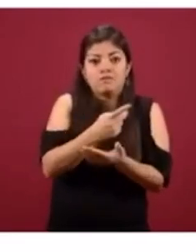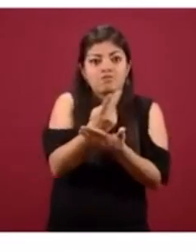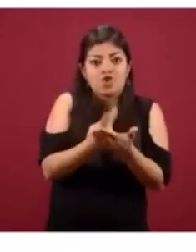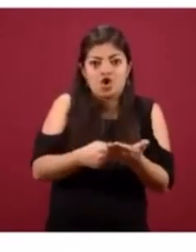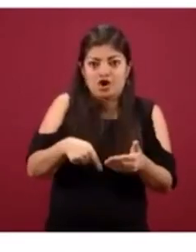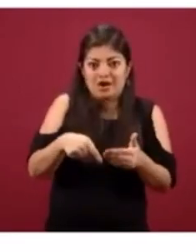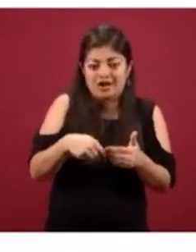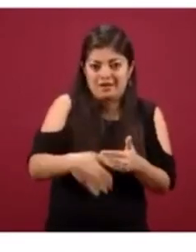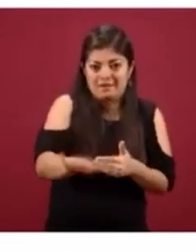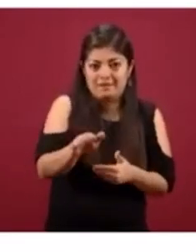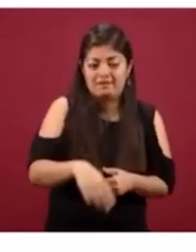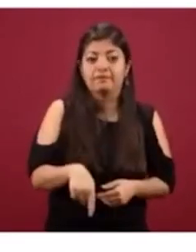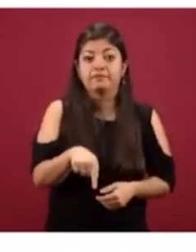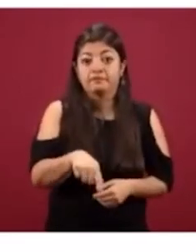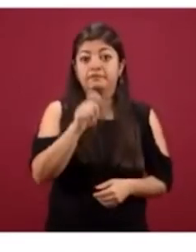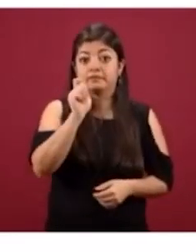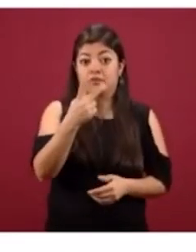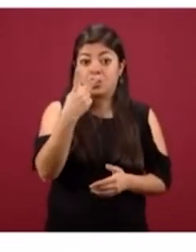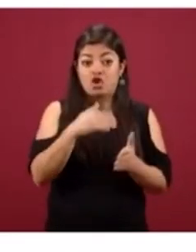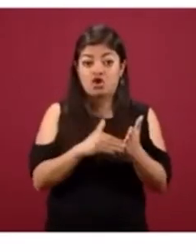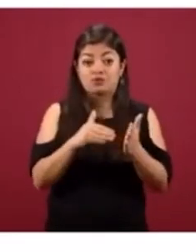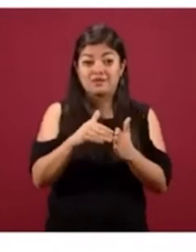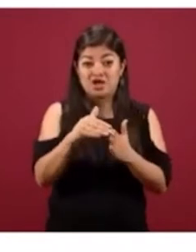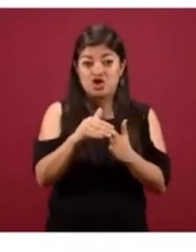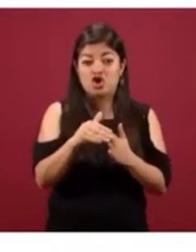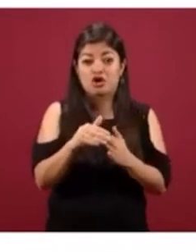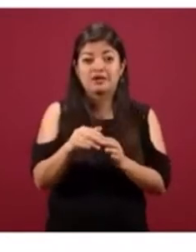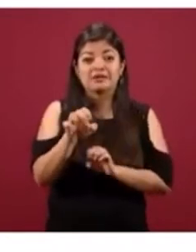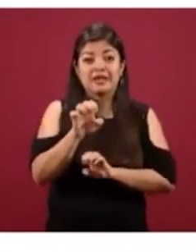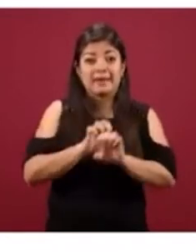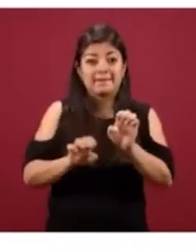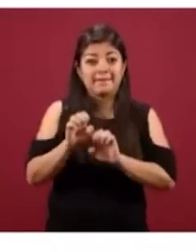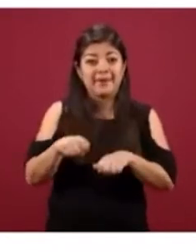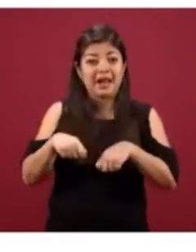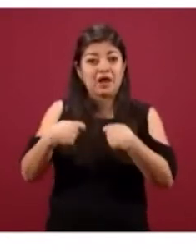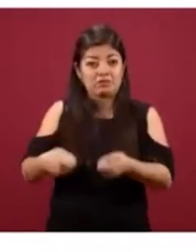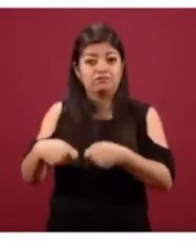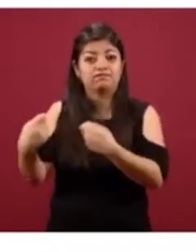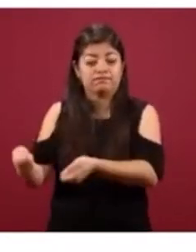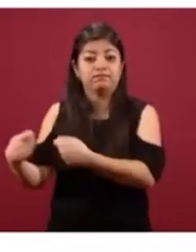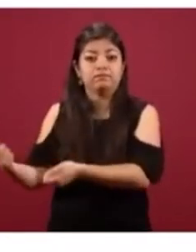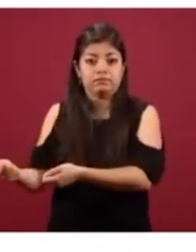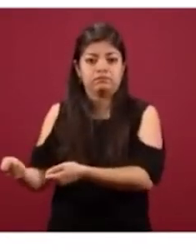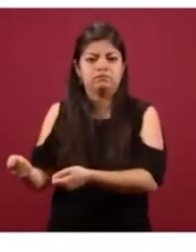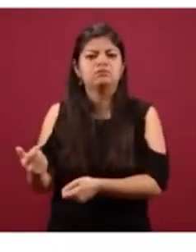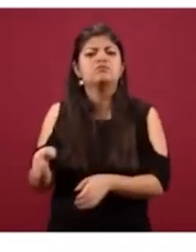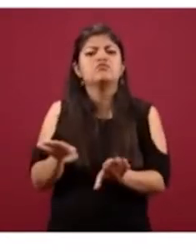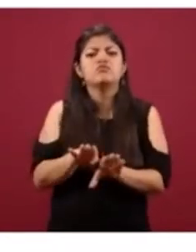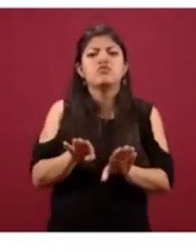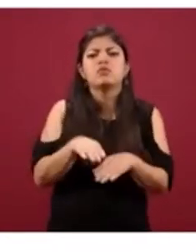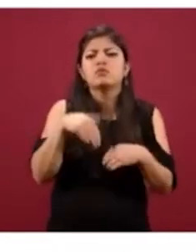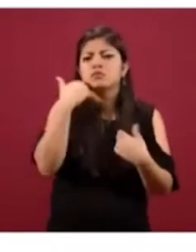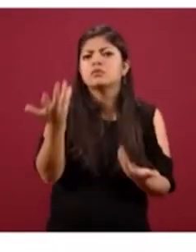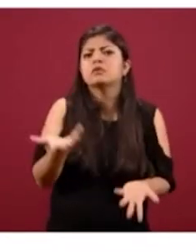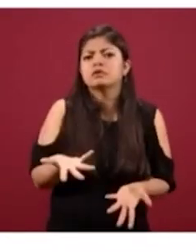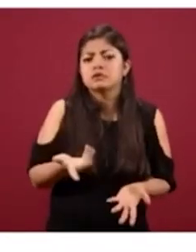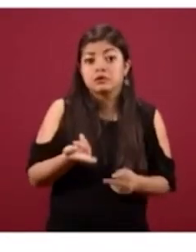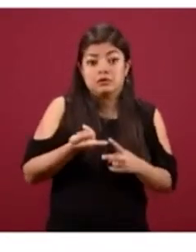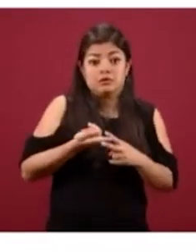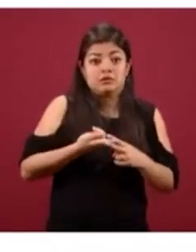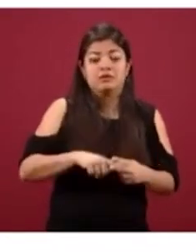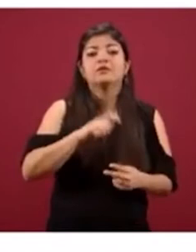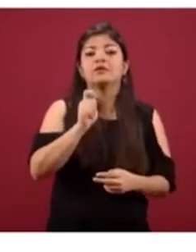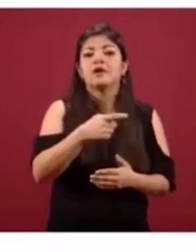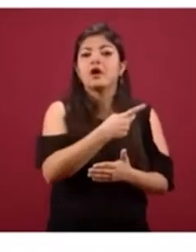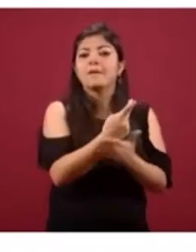que una cuarta parte de estos dos millones de empleos justamente se puedan promover y generar a partir de los